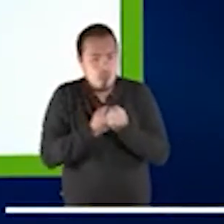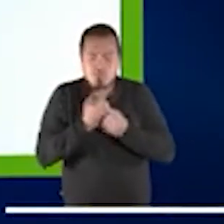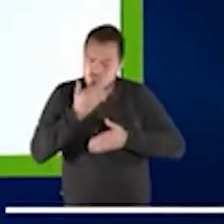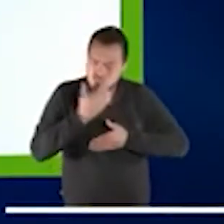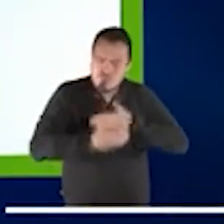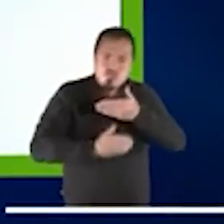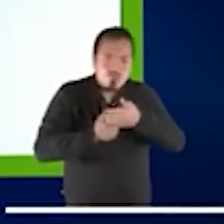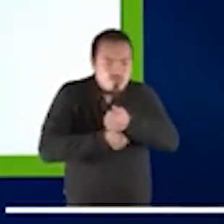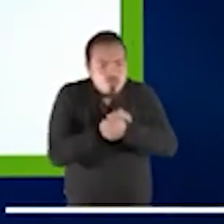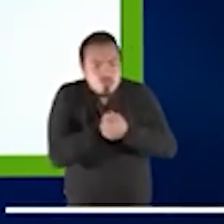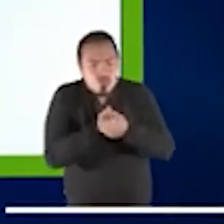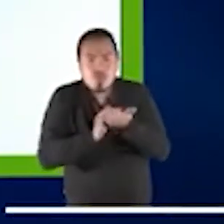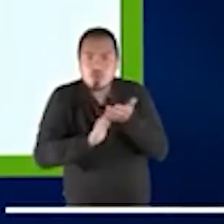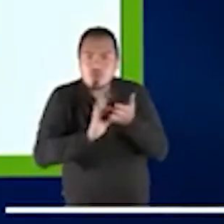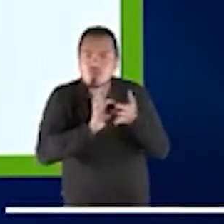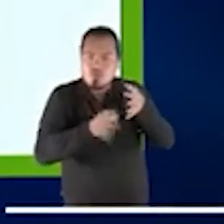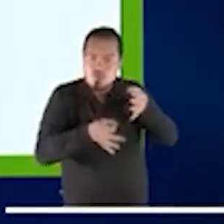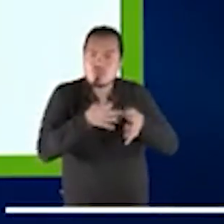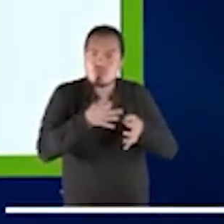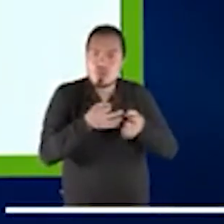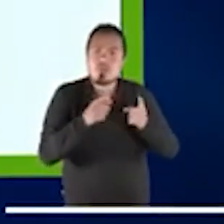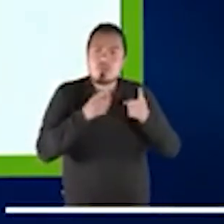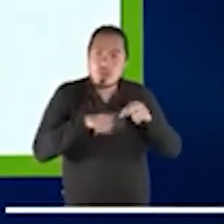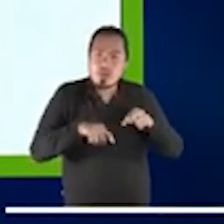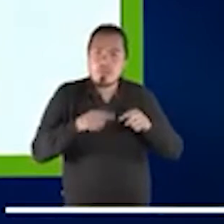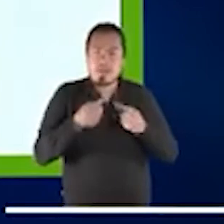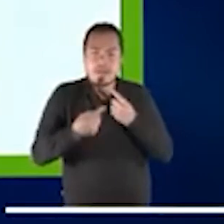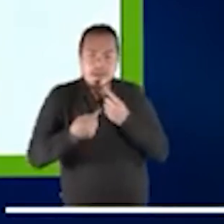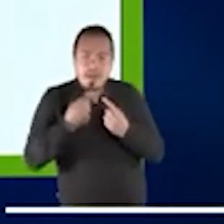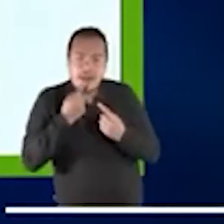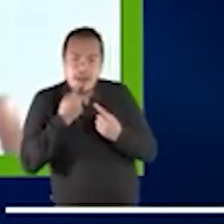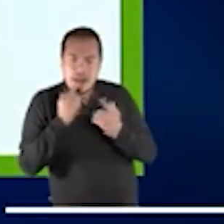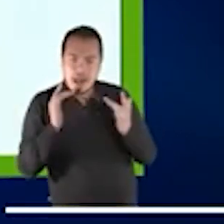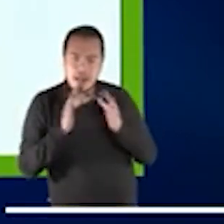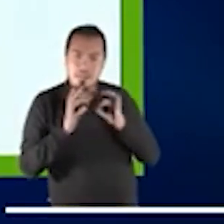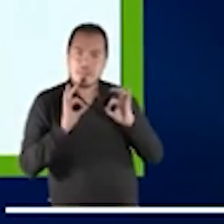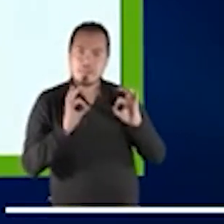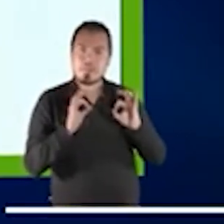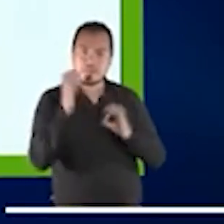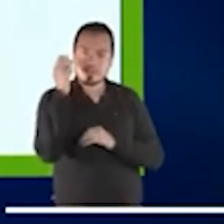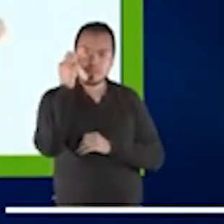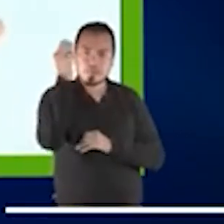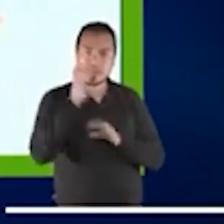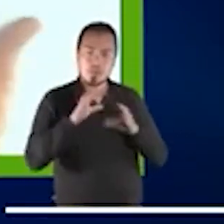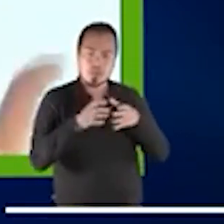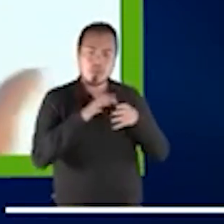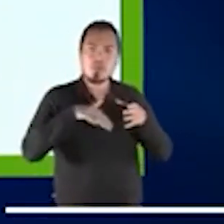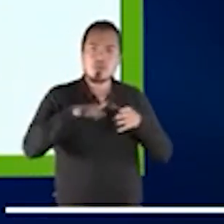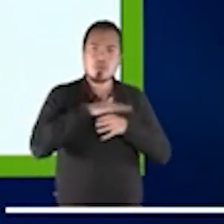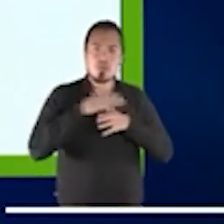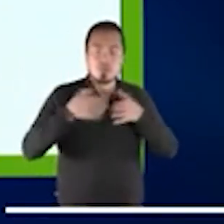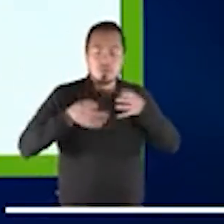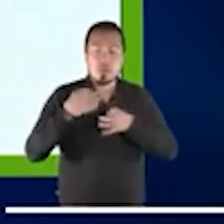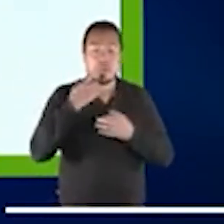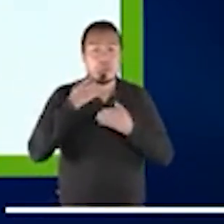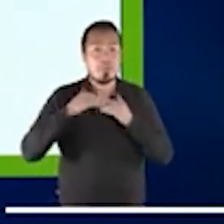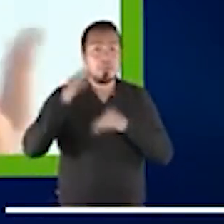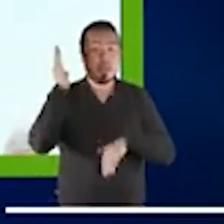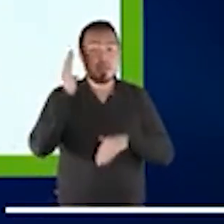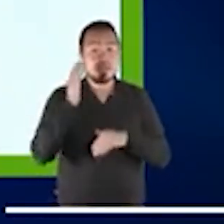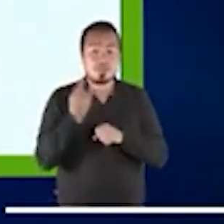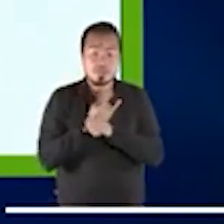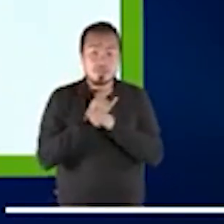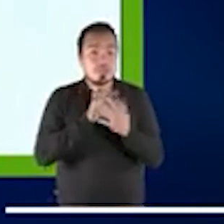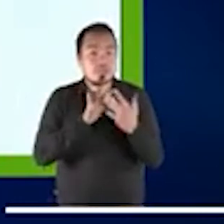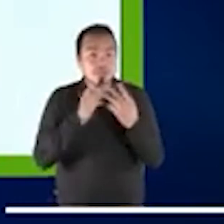también cómo utilizar más los señales verbales. Sabemos que los profesionales de justicia reparativa utilizan mucho el contacto de